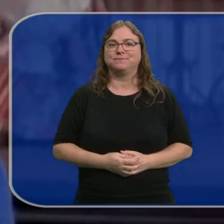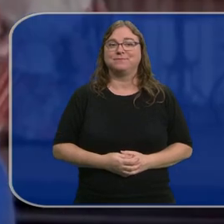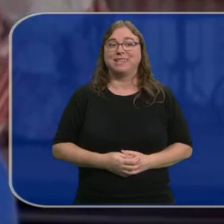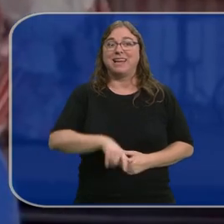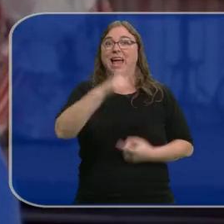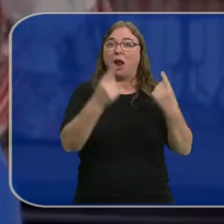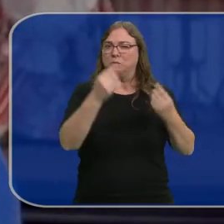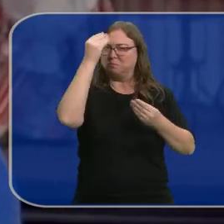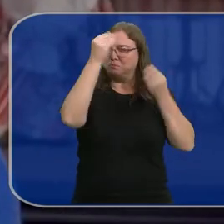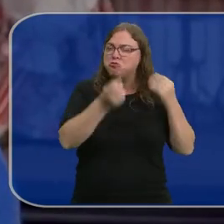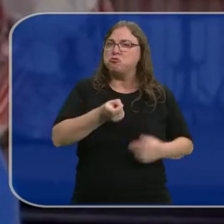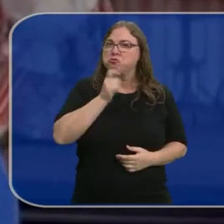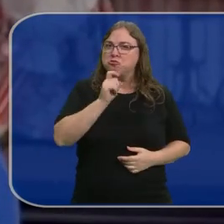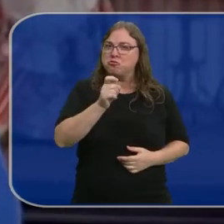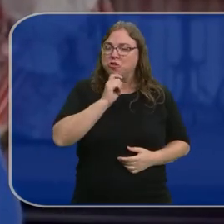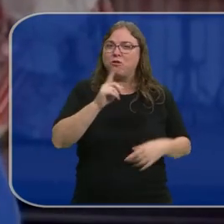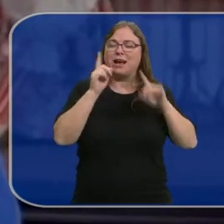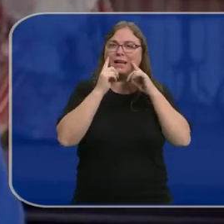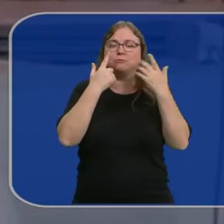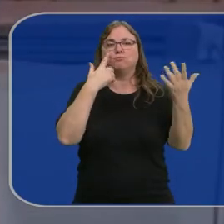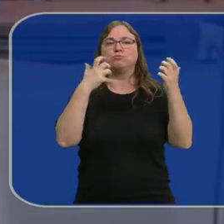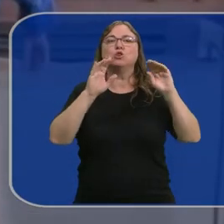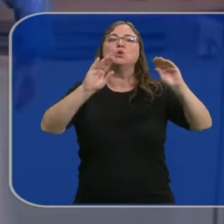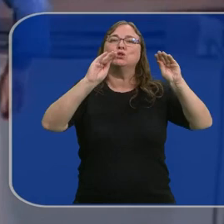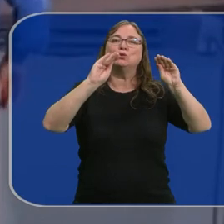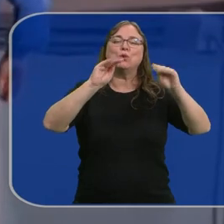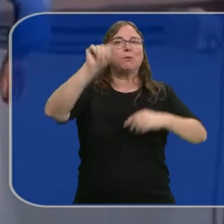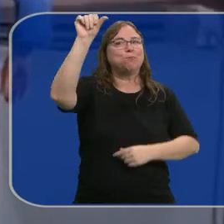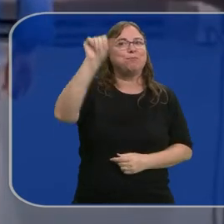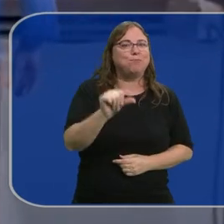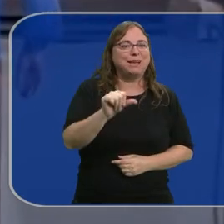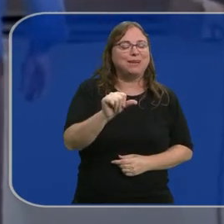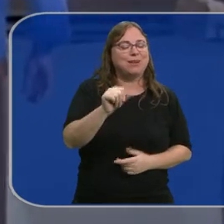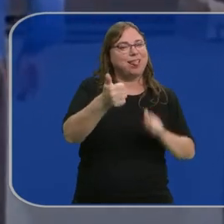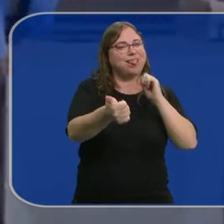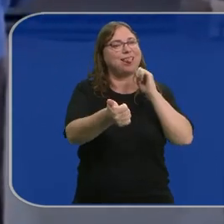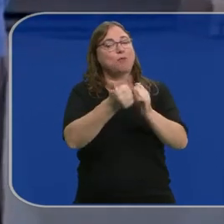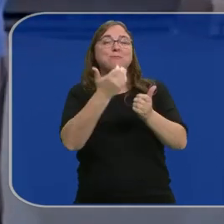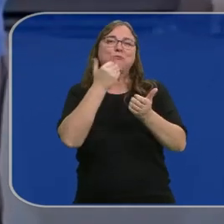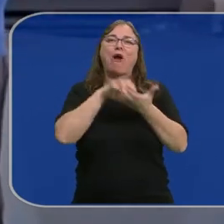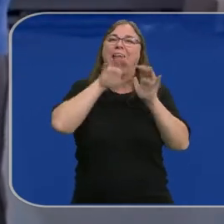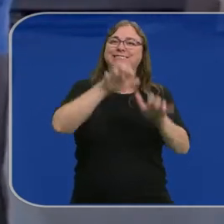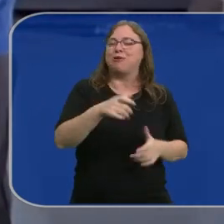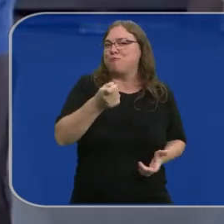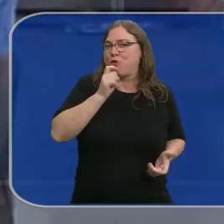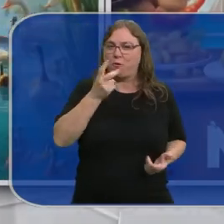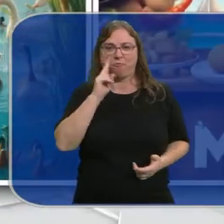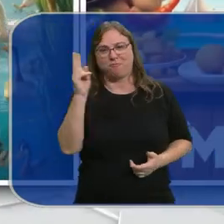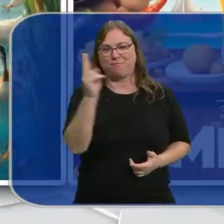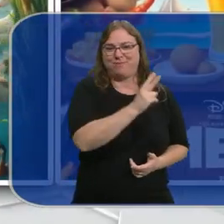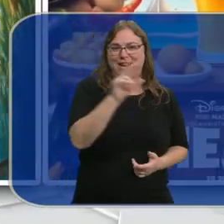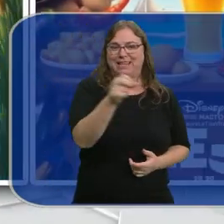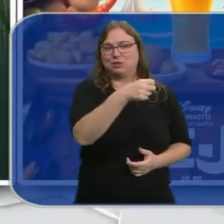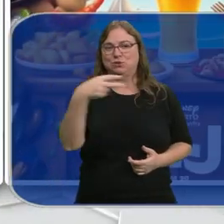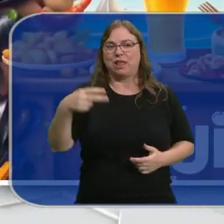Muchos se han preguntado cómo habría sido un decorado de sus películas inspirado en Castilla y León. Pues vean el